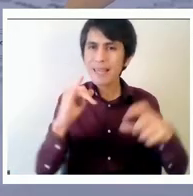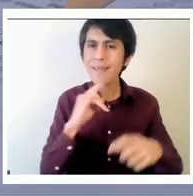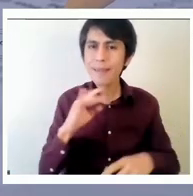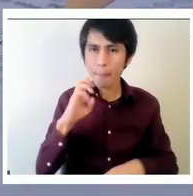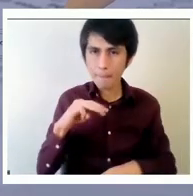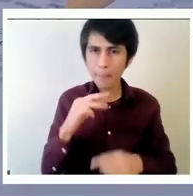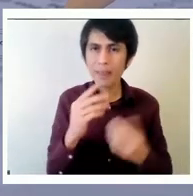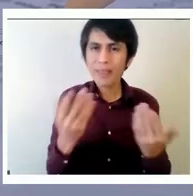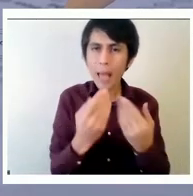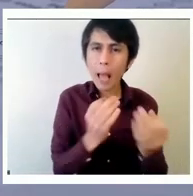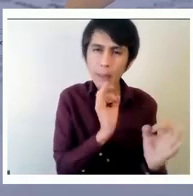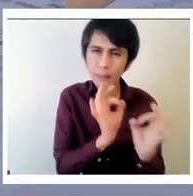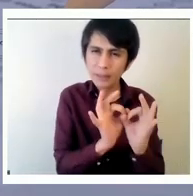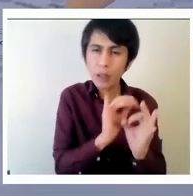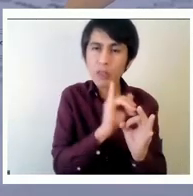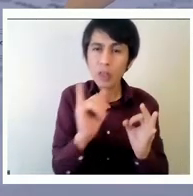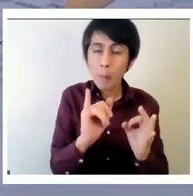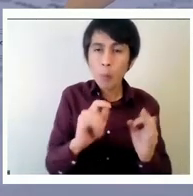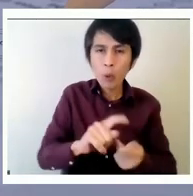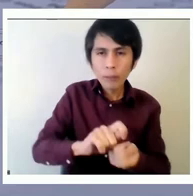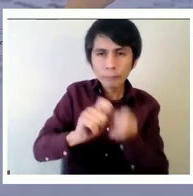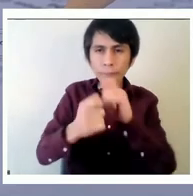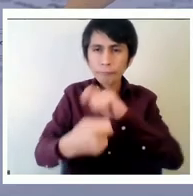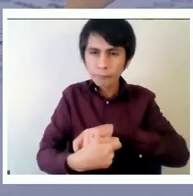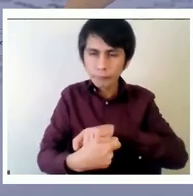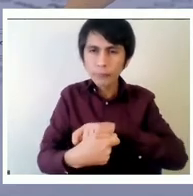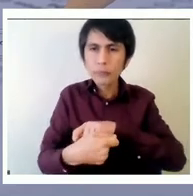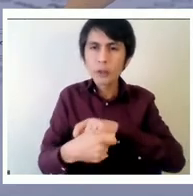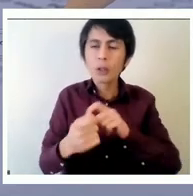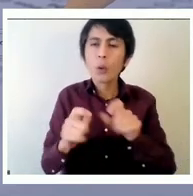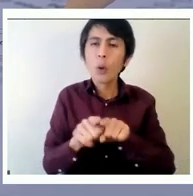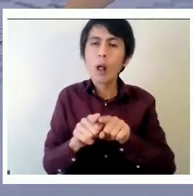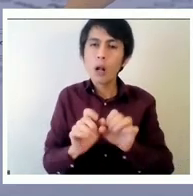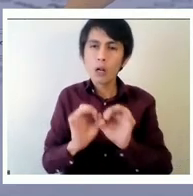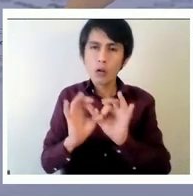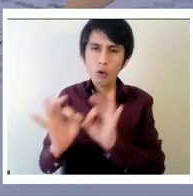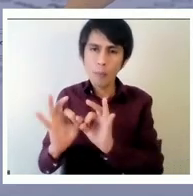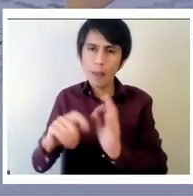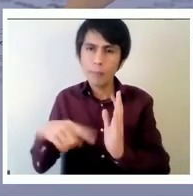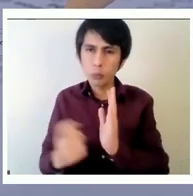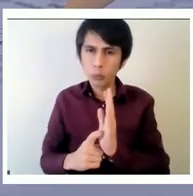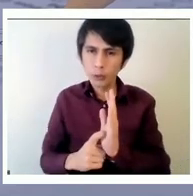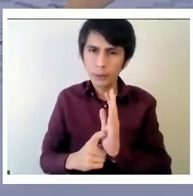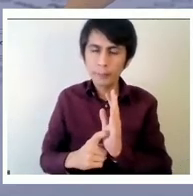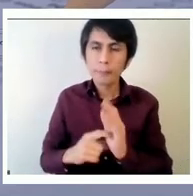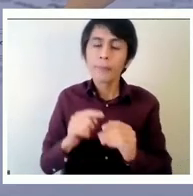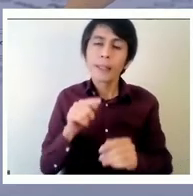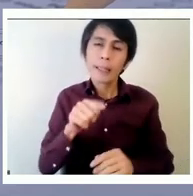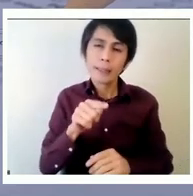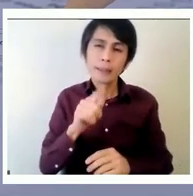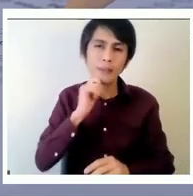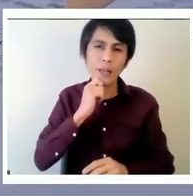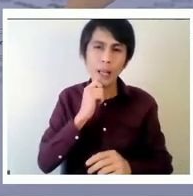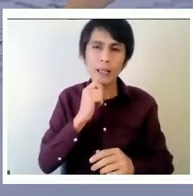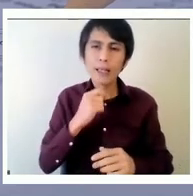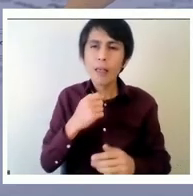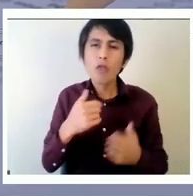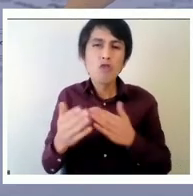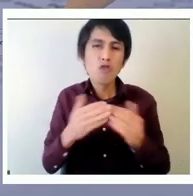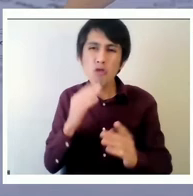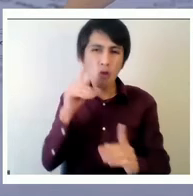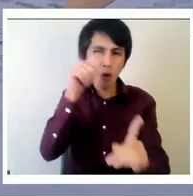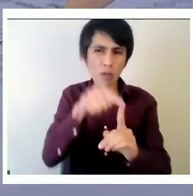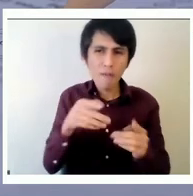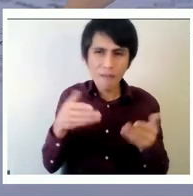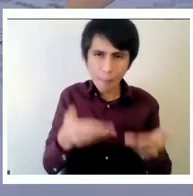bien igual después lo deformamos normalizando en general se trata hacia dónde vamos más y mejores pruebas más